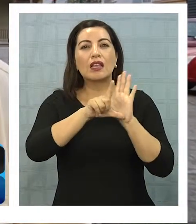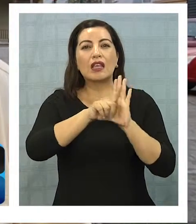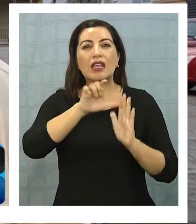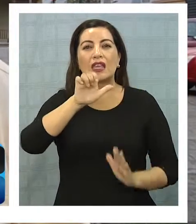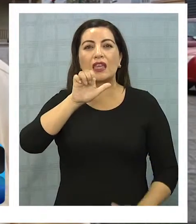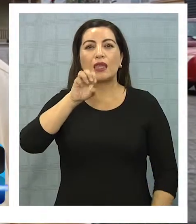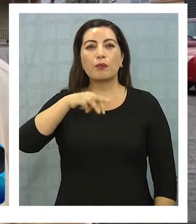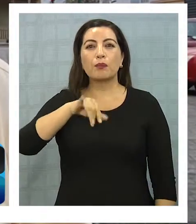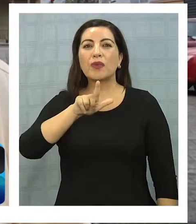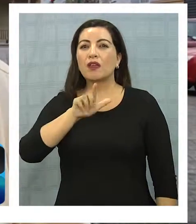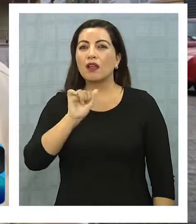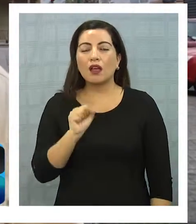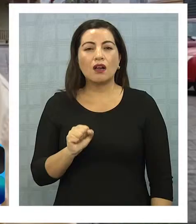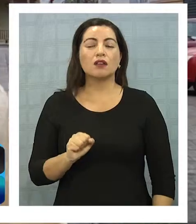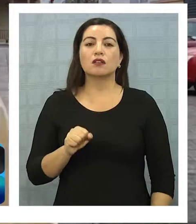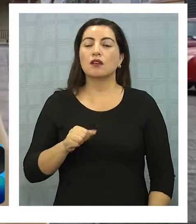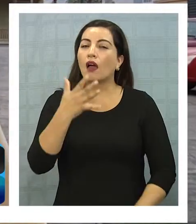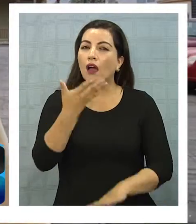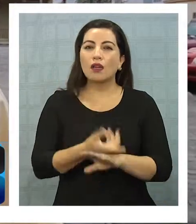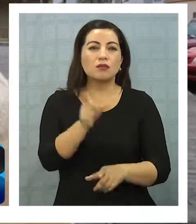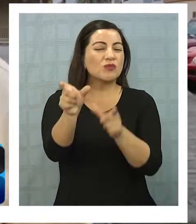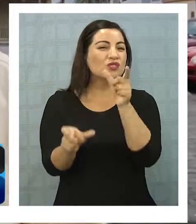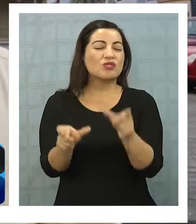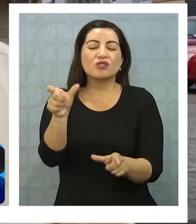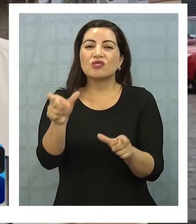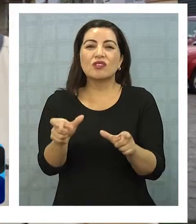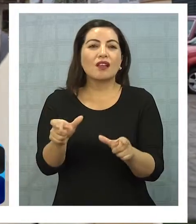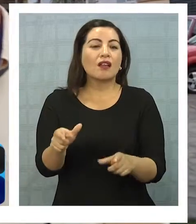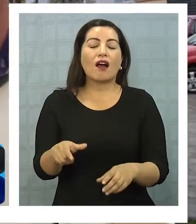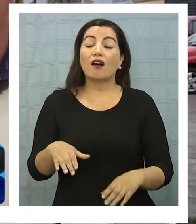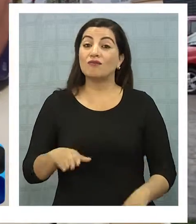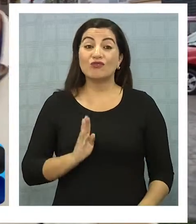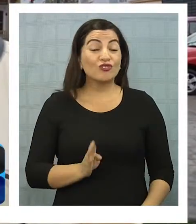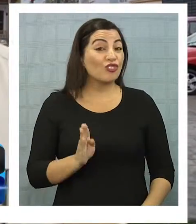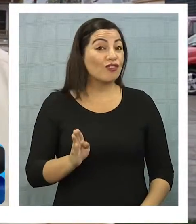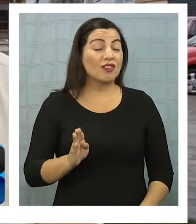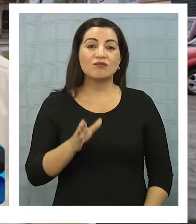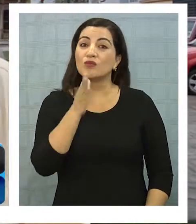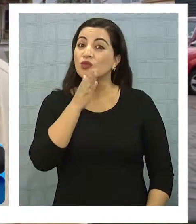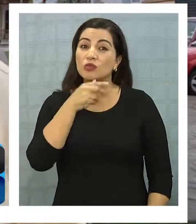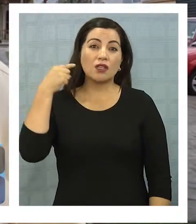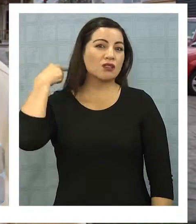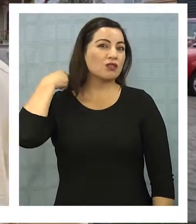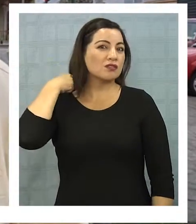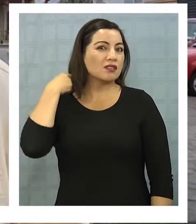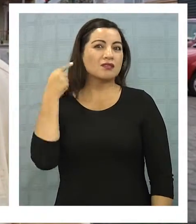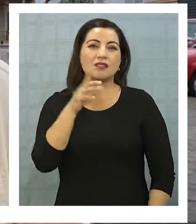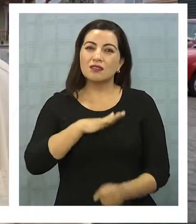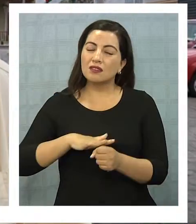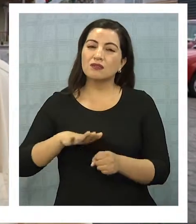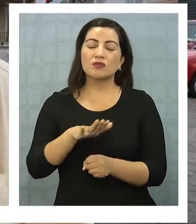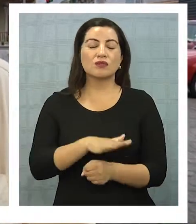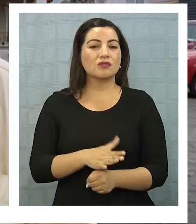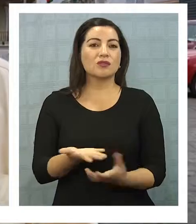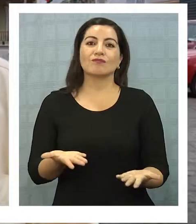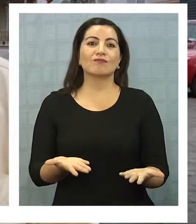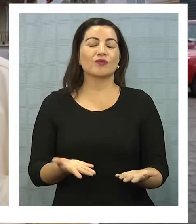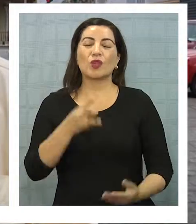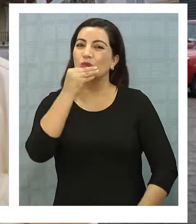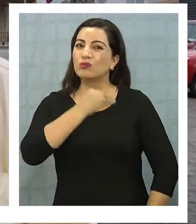de Emilia hoy día, y que haya gente que todavía no tome conciencia de eso, es